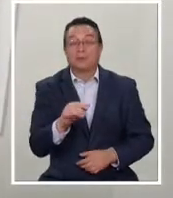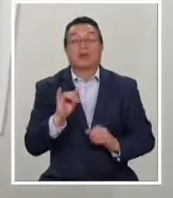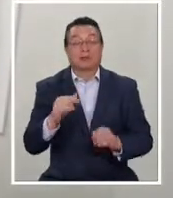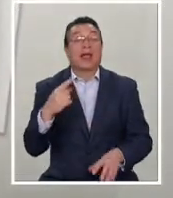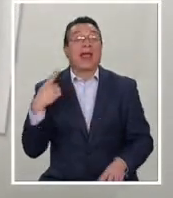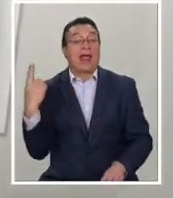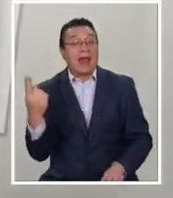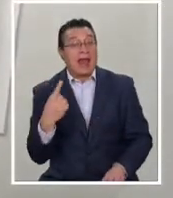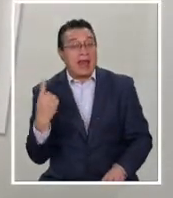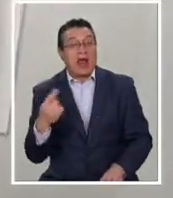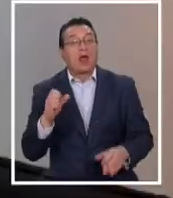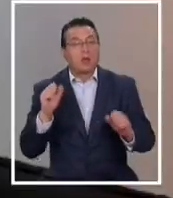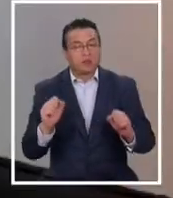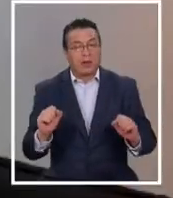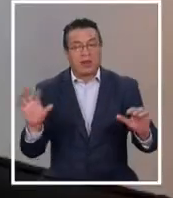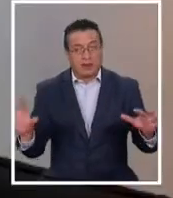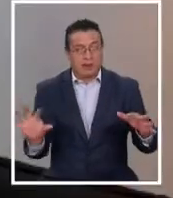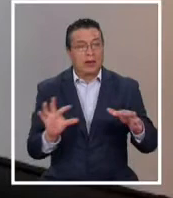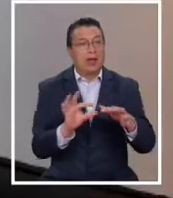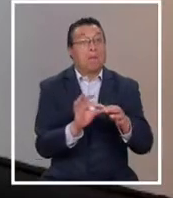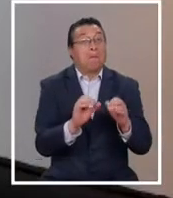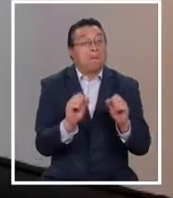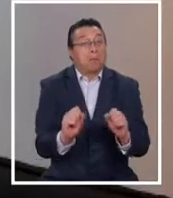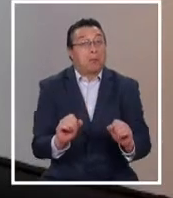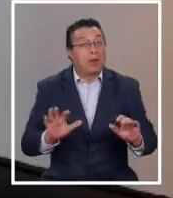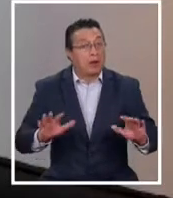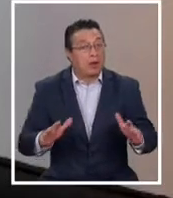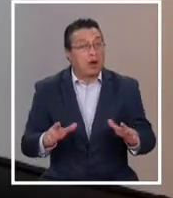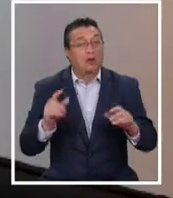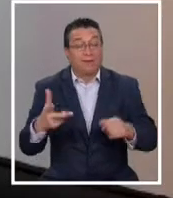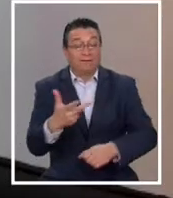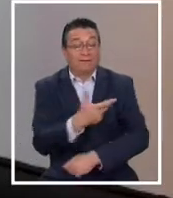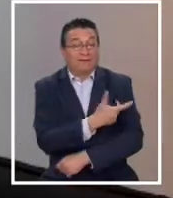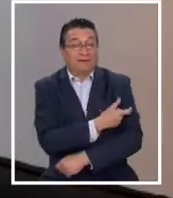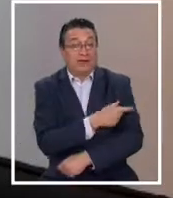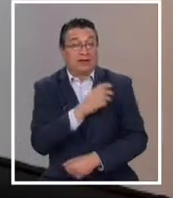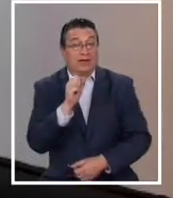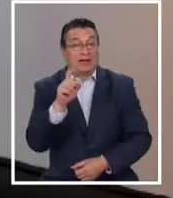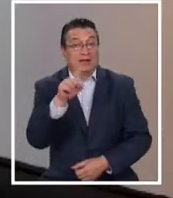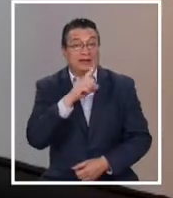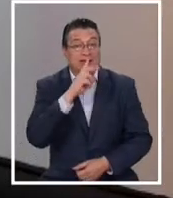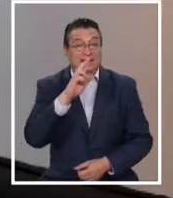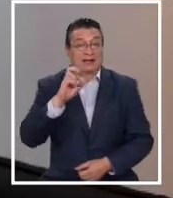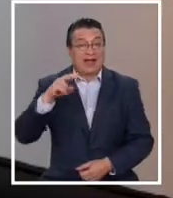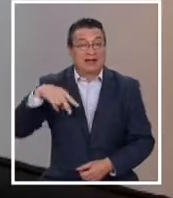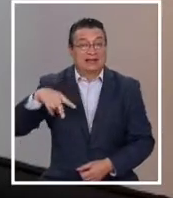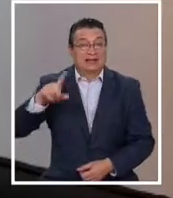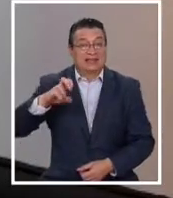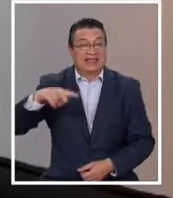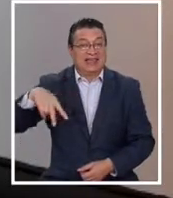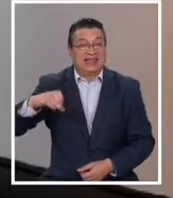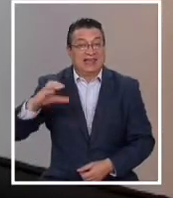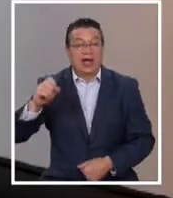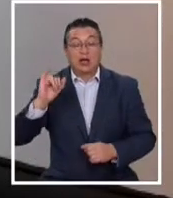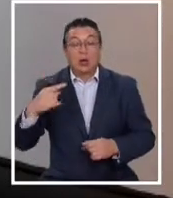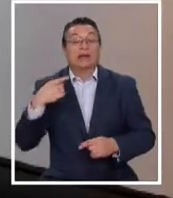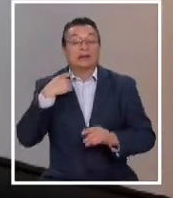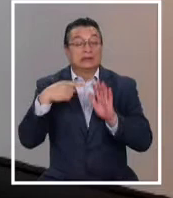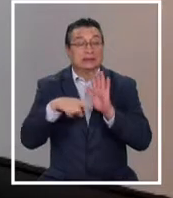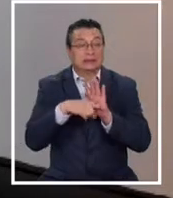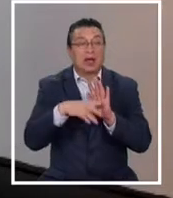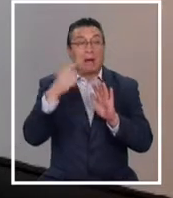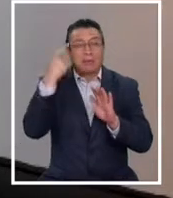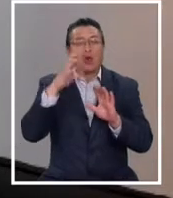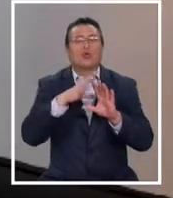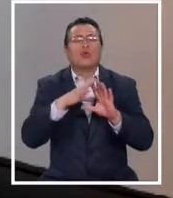podría haber alguna relación entre la vacuna de AstraZeneca y estos efectos adversos, pero su frecuencia es muy, muy,